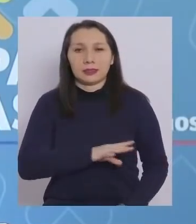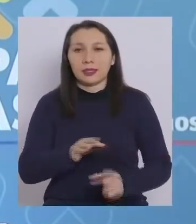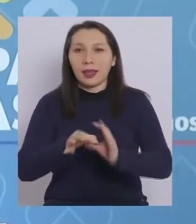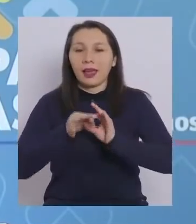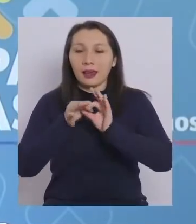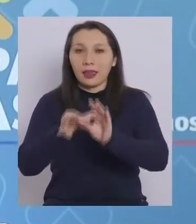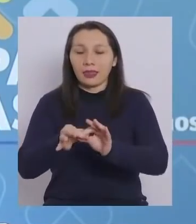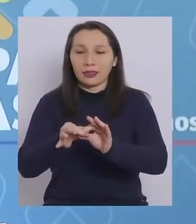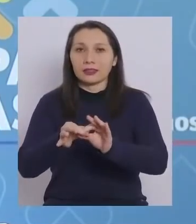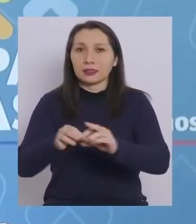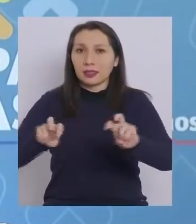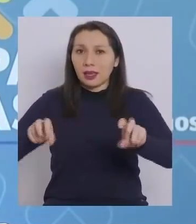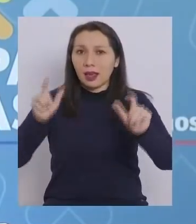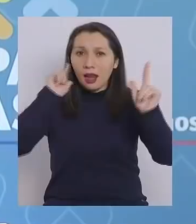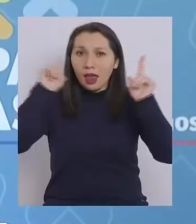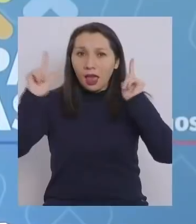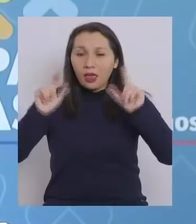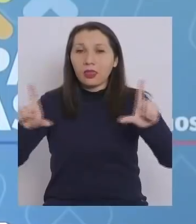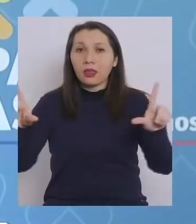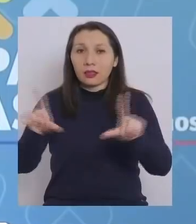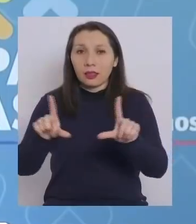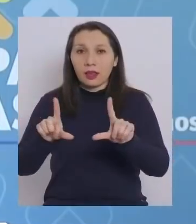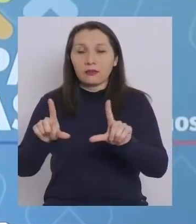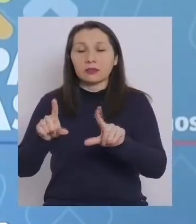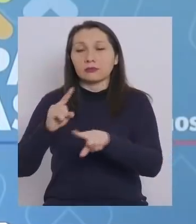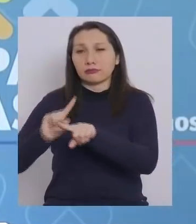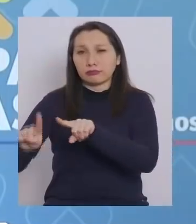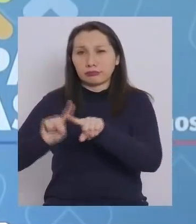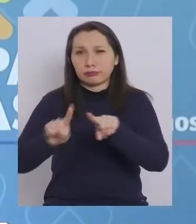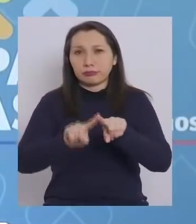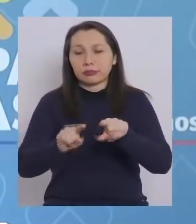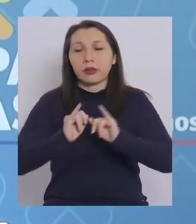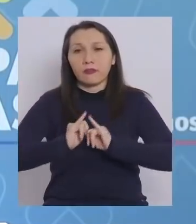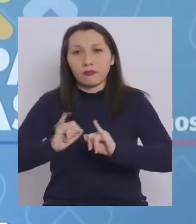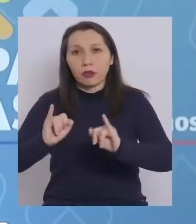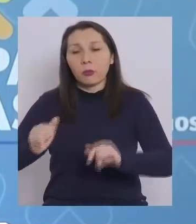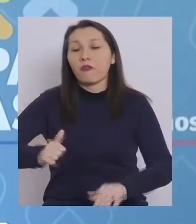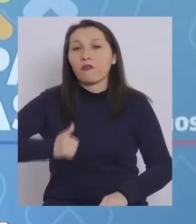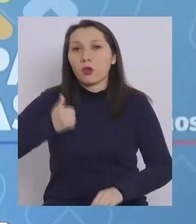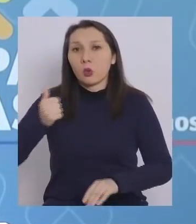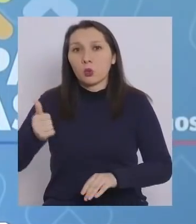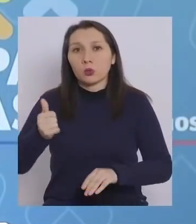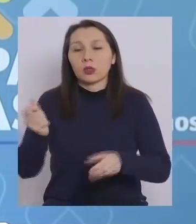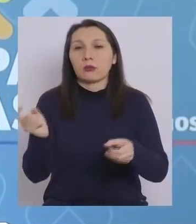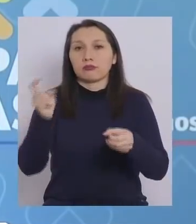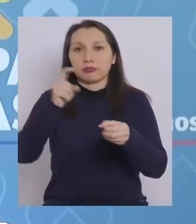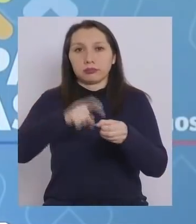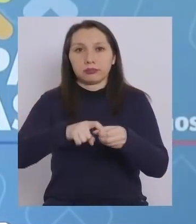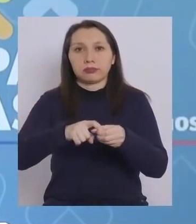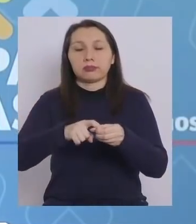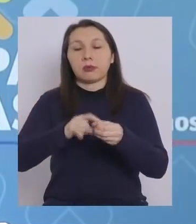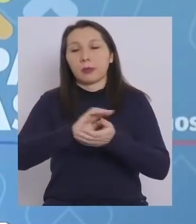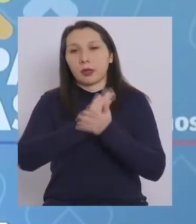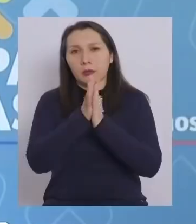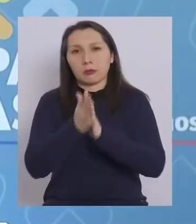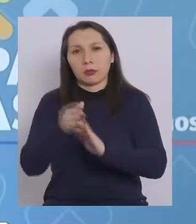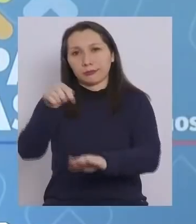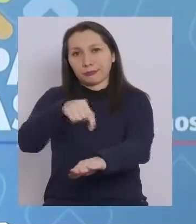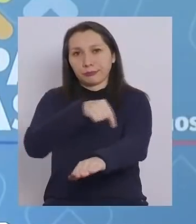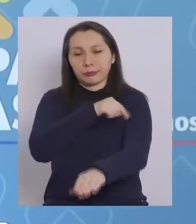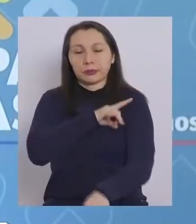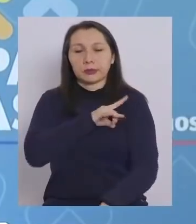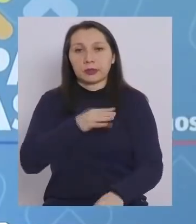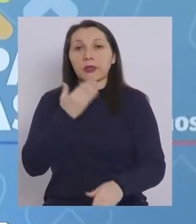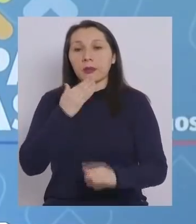Agradezco a las radioemisoras y canales de televisión que transmiten en forma voluntaria para todo Chile. Y